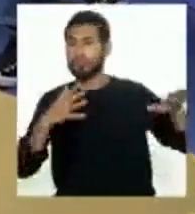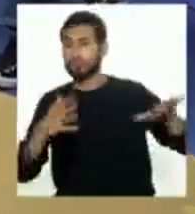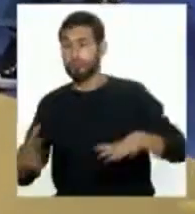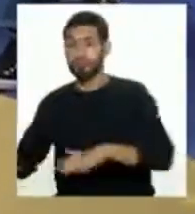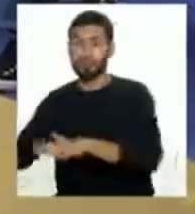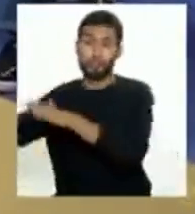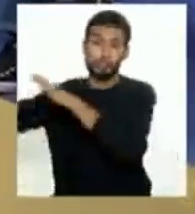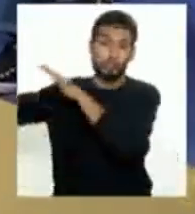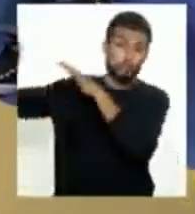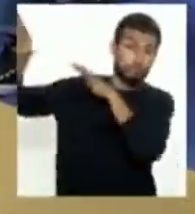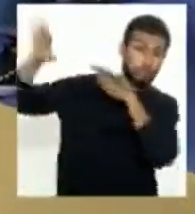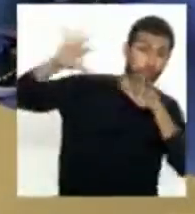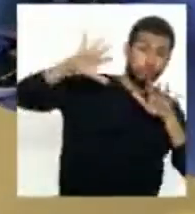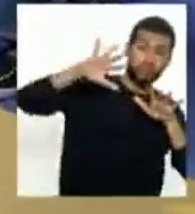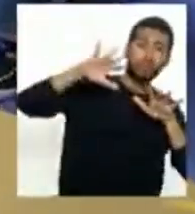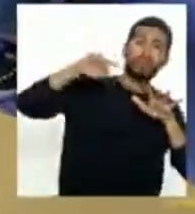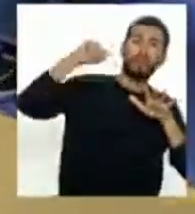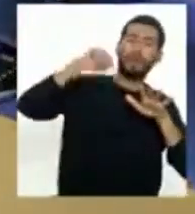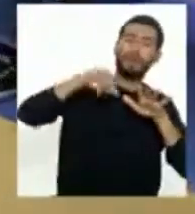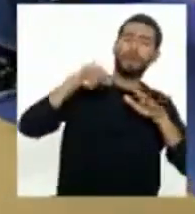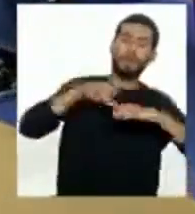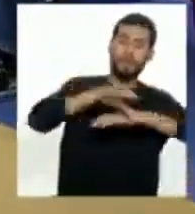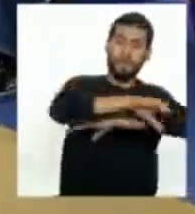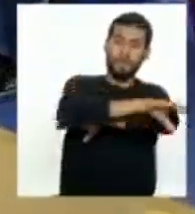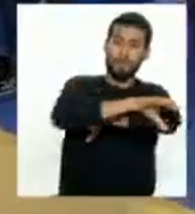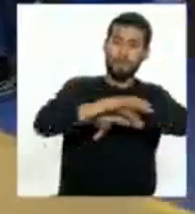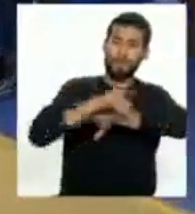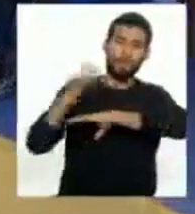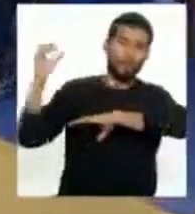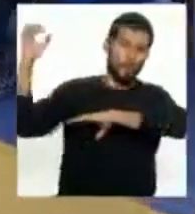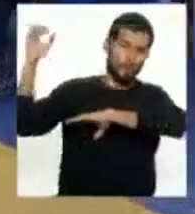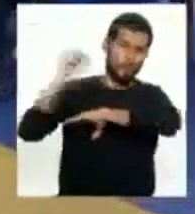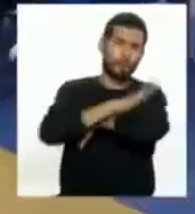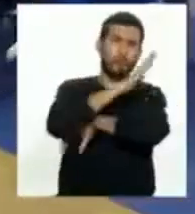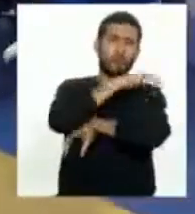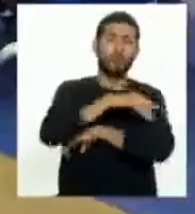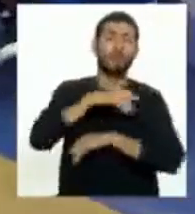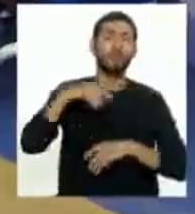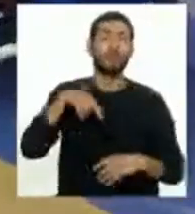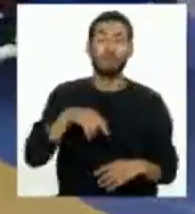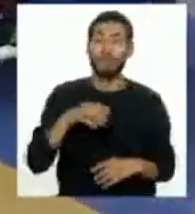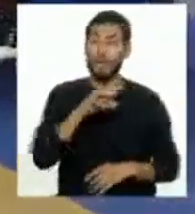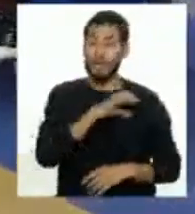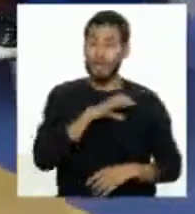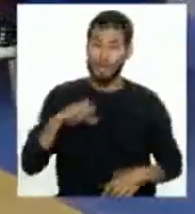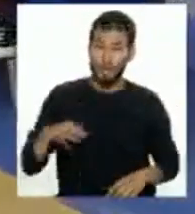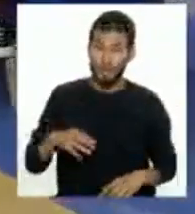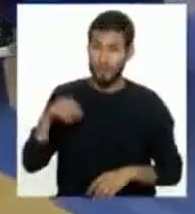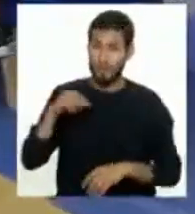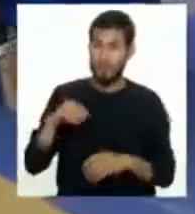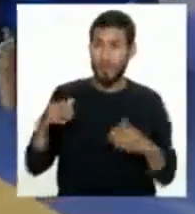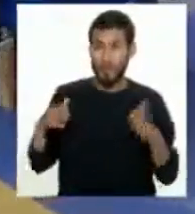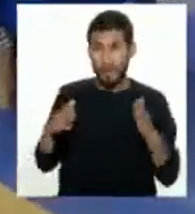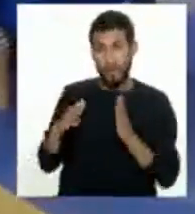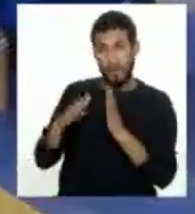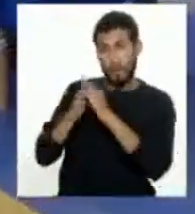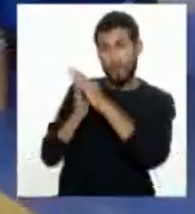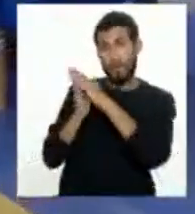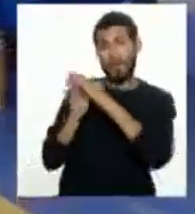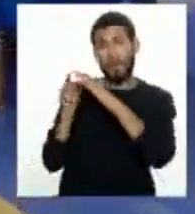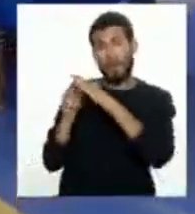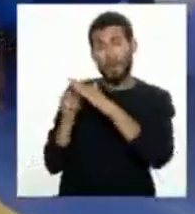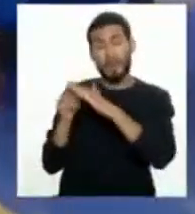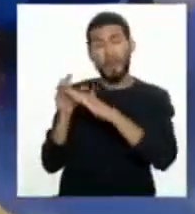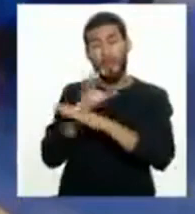costa. Entonces, genera un impacto sobre la ciudad. En el caso del Callao y La Punta, digamos, que son